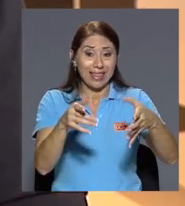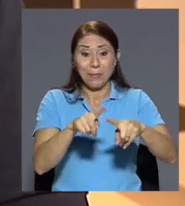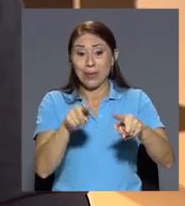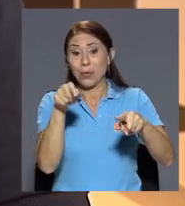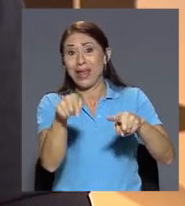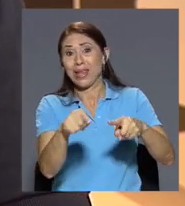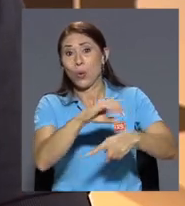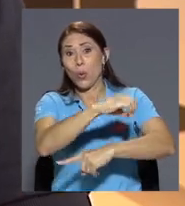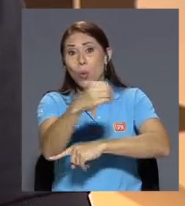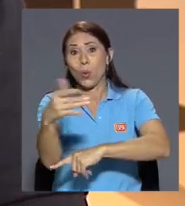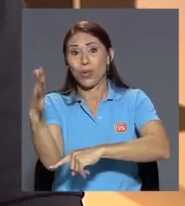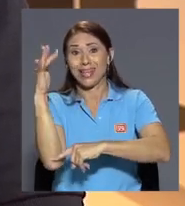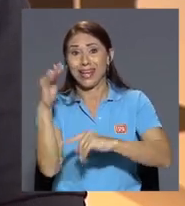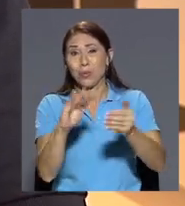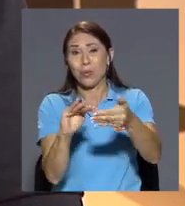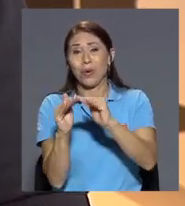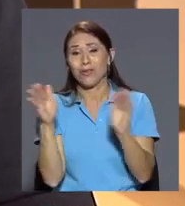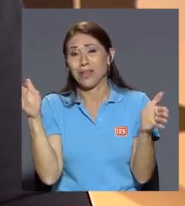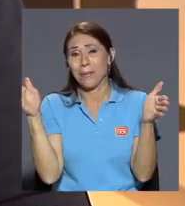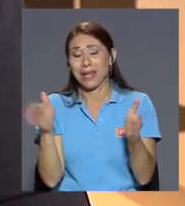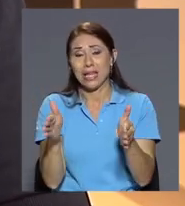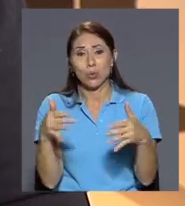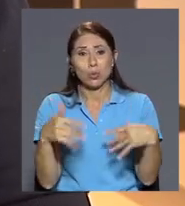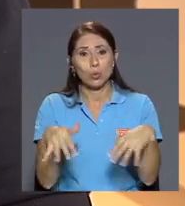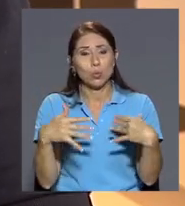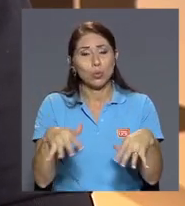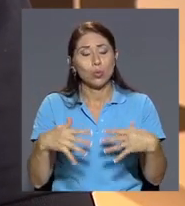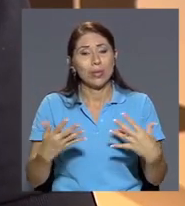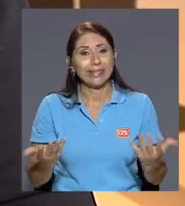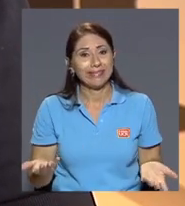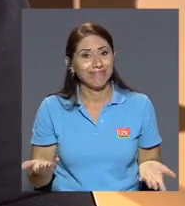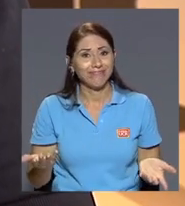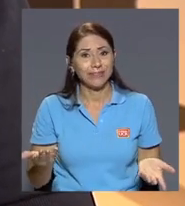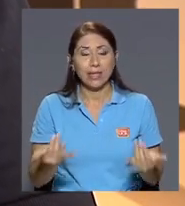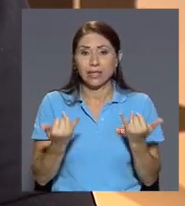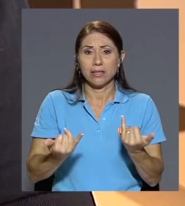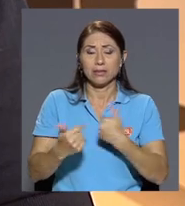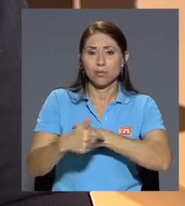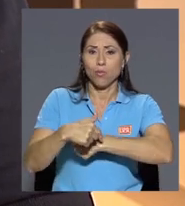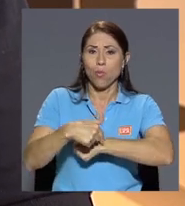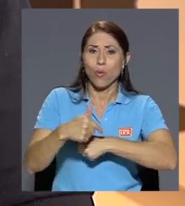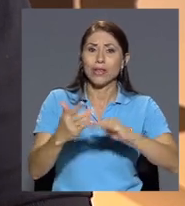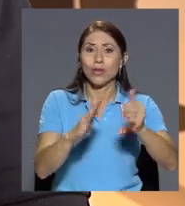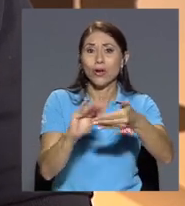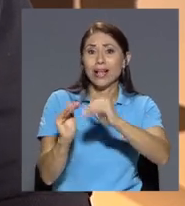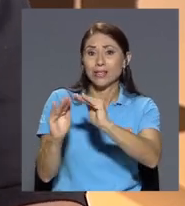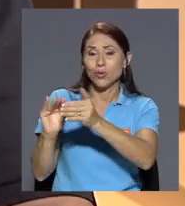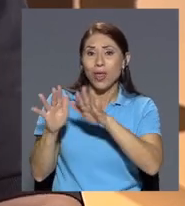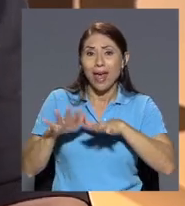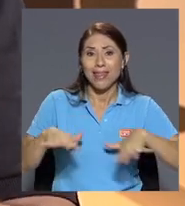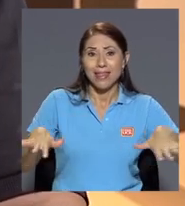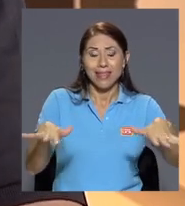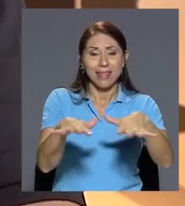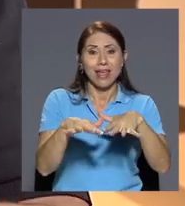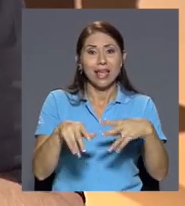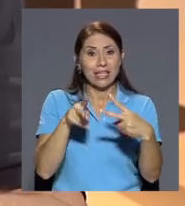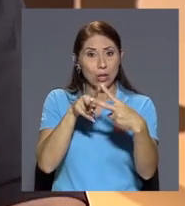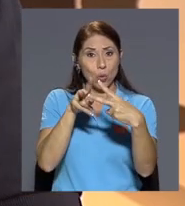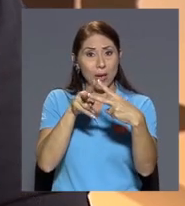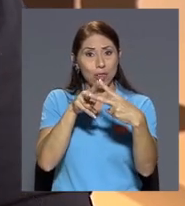tan pequeñito es incalculable y en este momento la ciudad está tomando dos